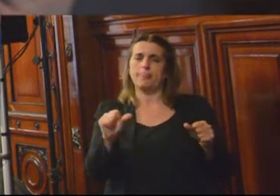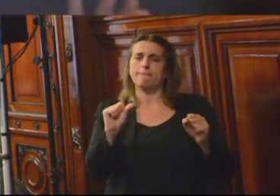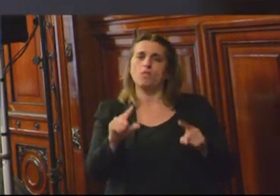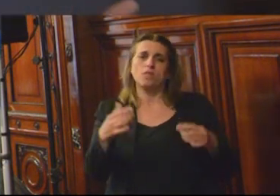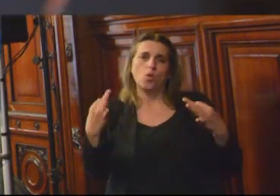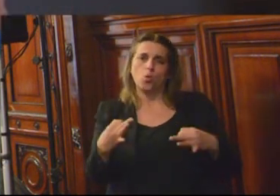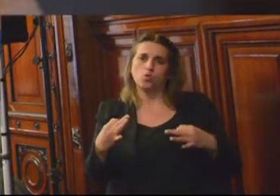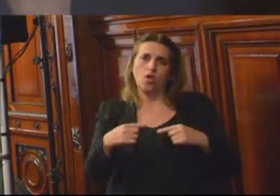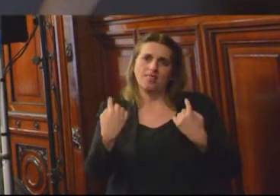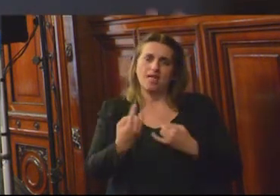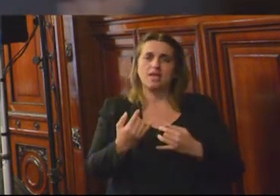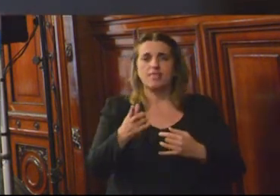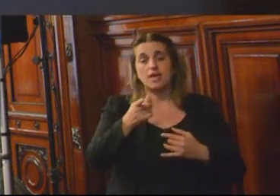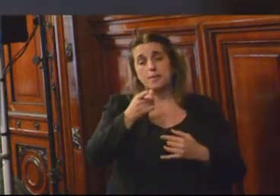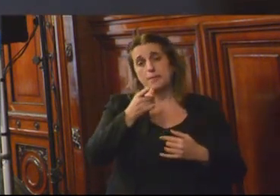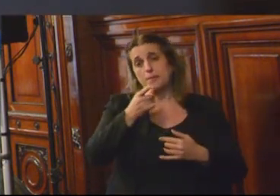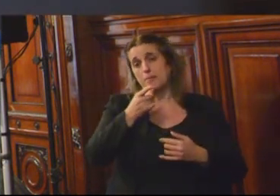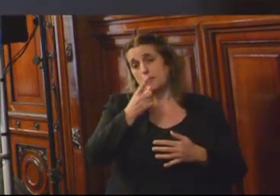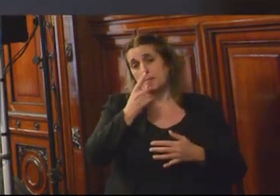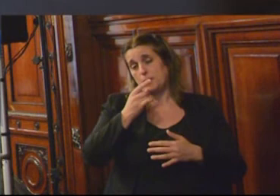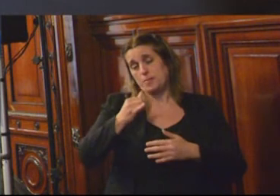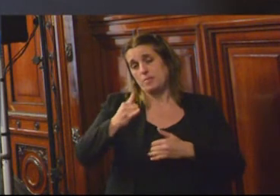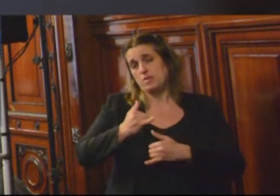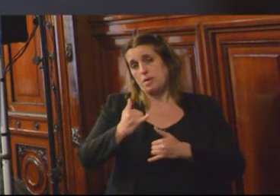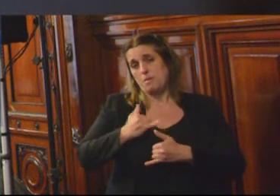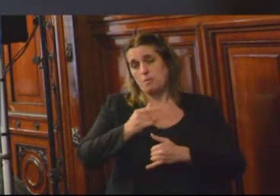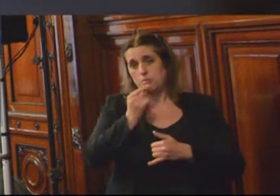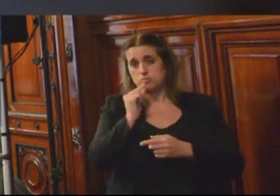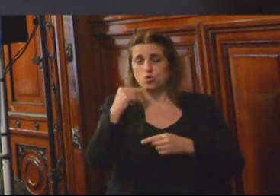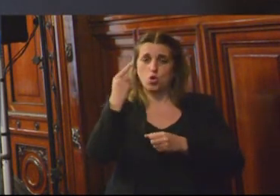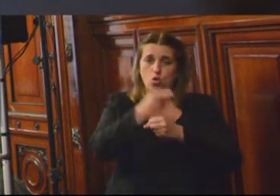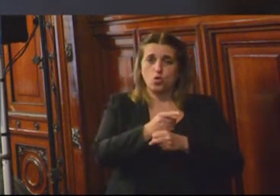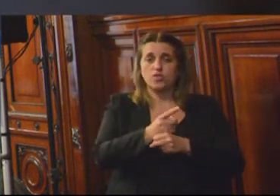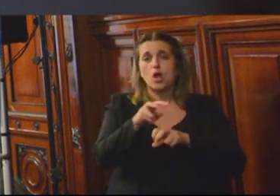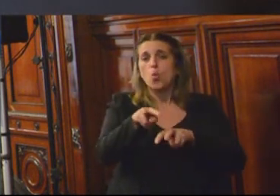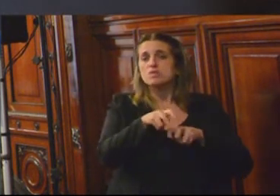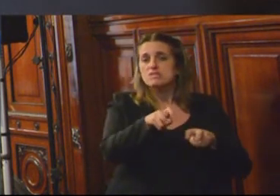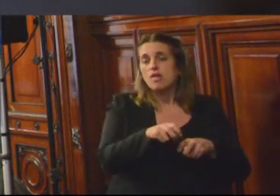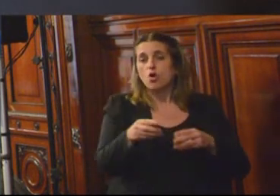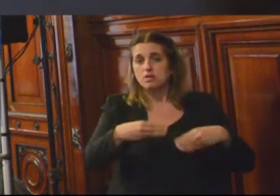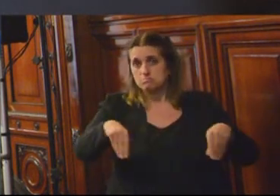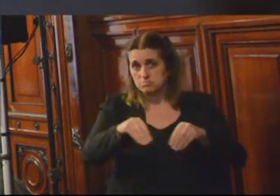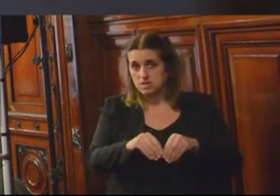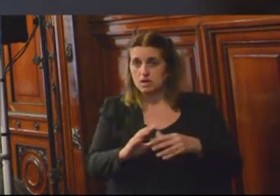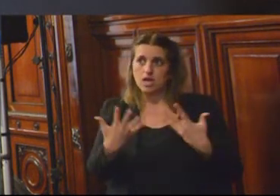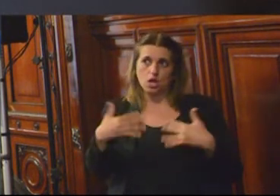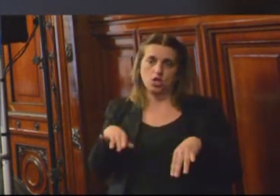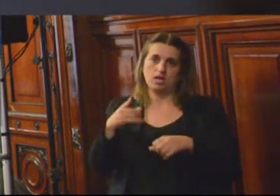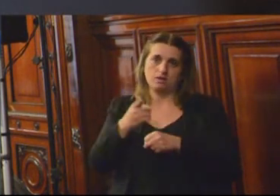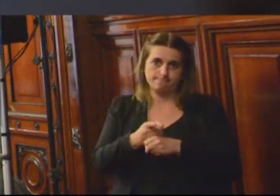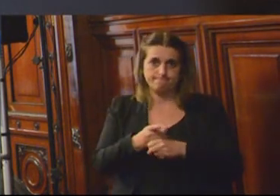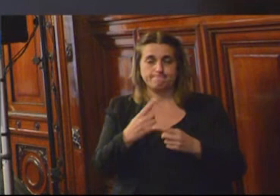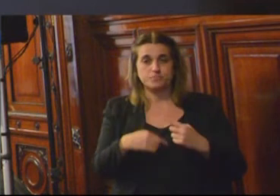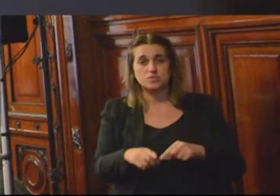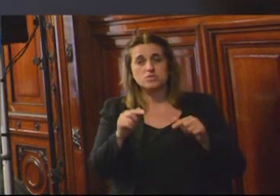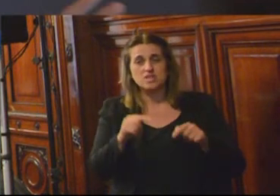ataques de la fuerza pública a cultivadoras y cultivadoras que se oponen a la erradicación. Pero ese proyecto está y